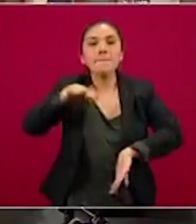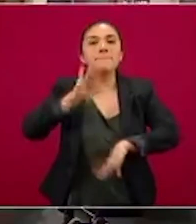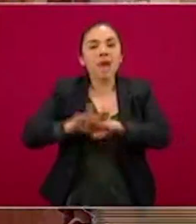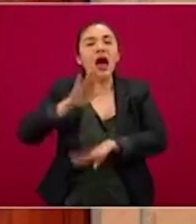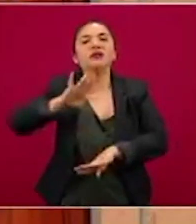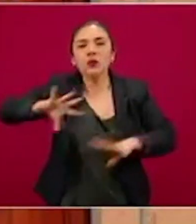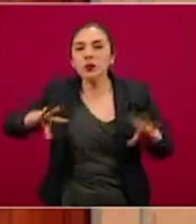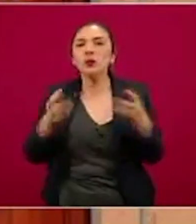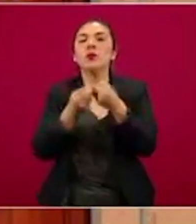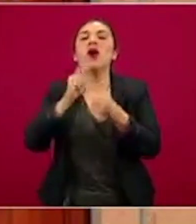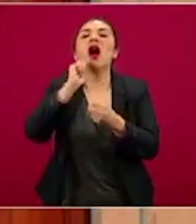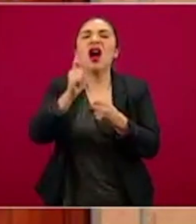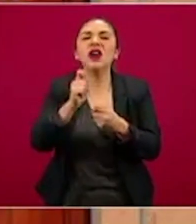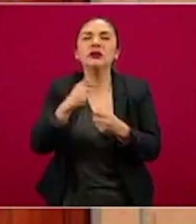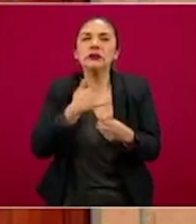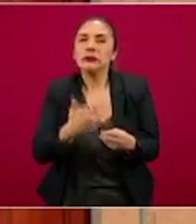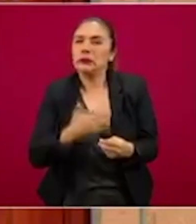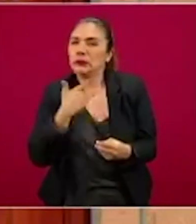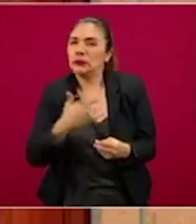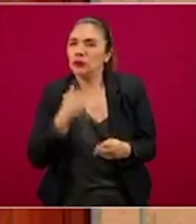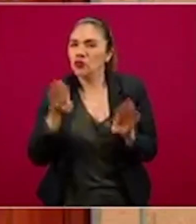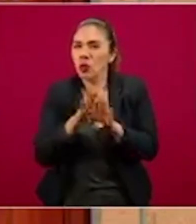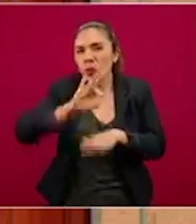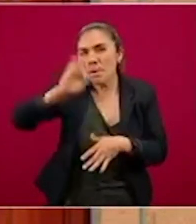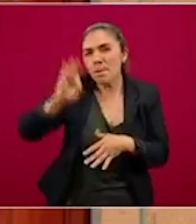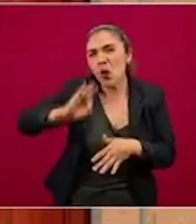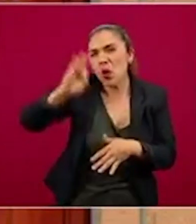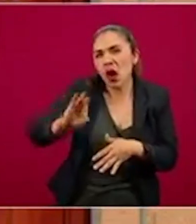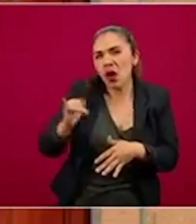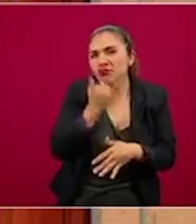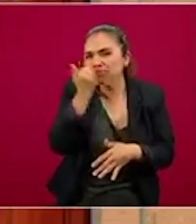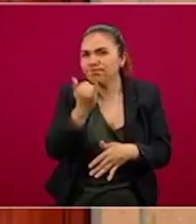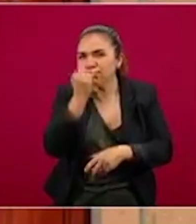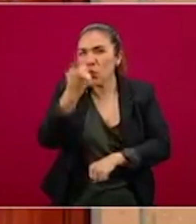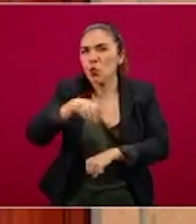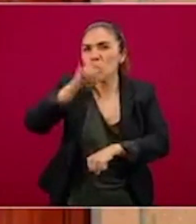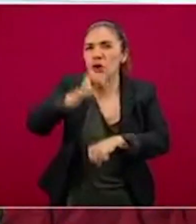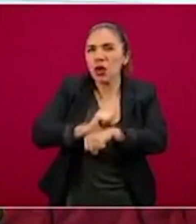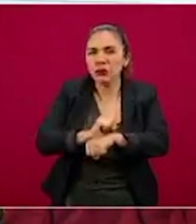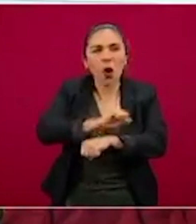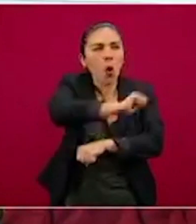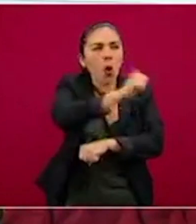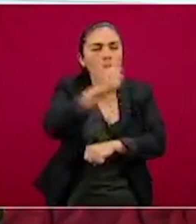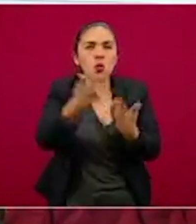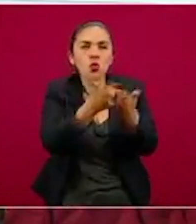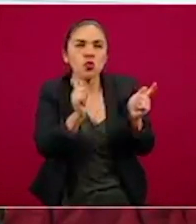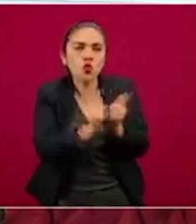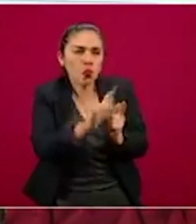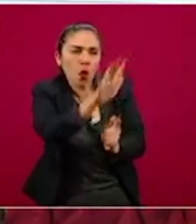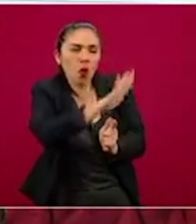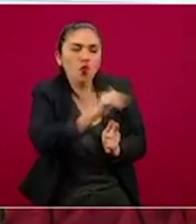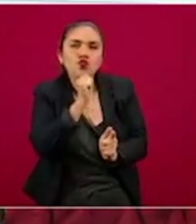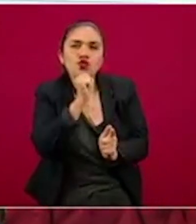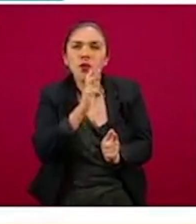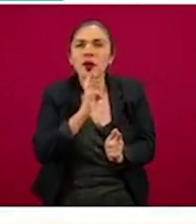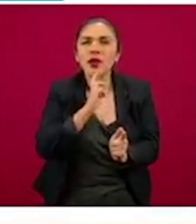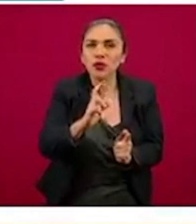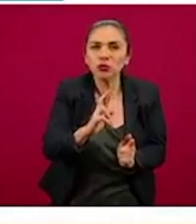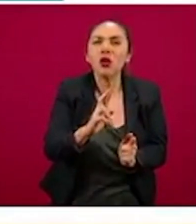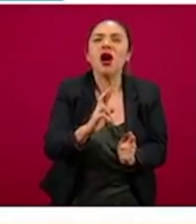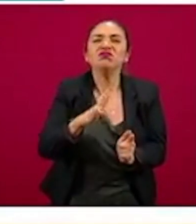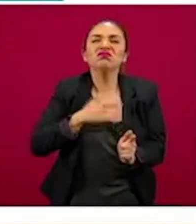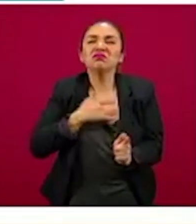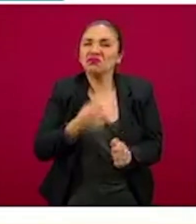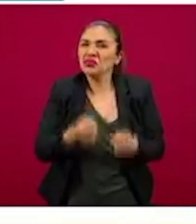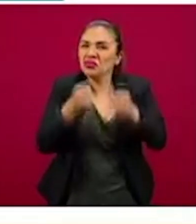le sumamos aquellos que estimamos por porcentaje de positividad semanal sobre los otros grupos que aún no tienen un resultado o está